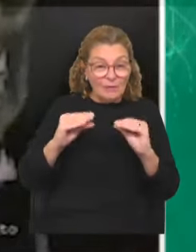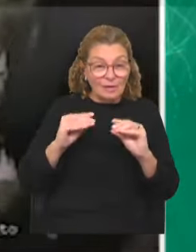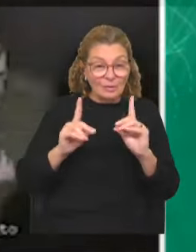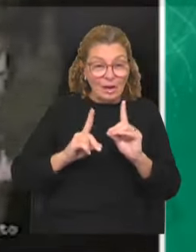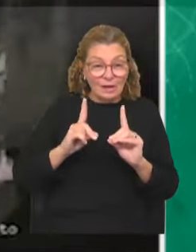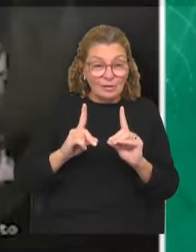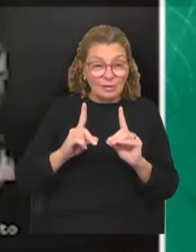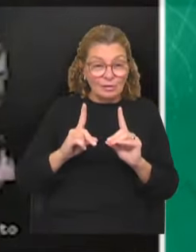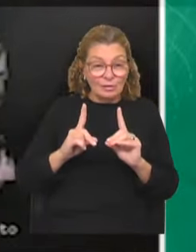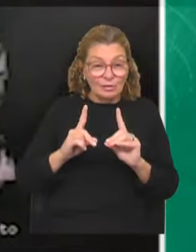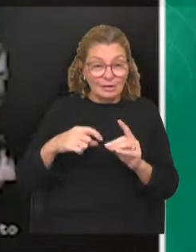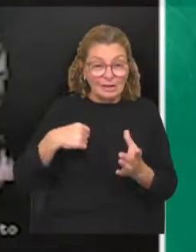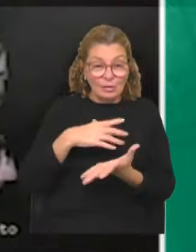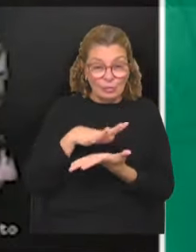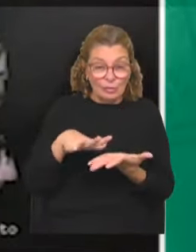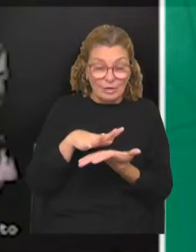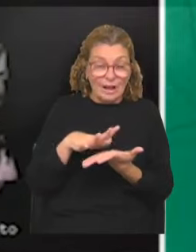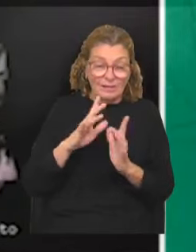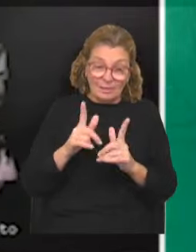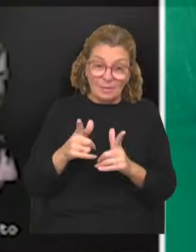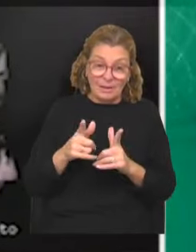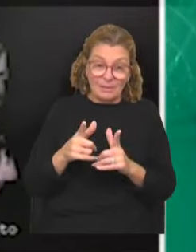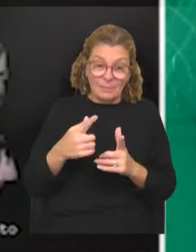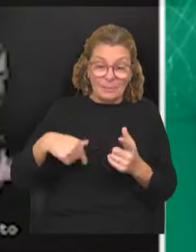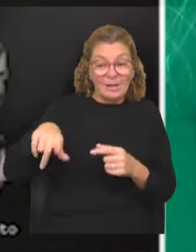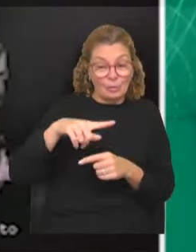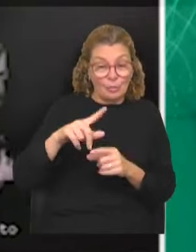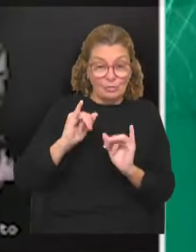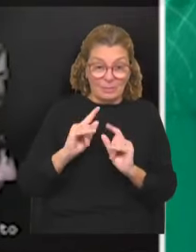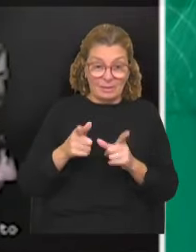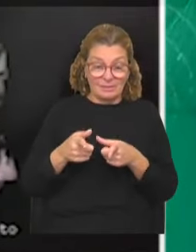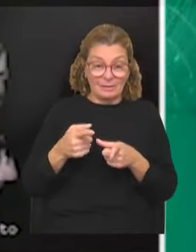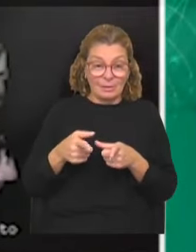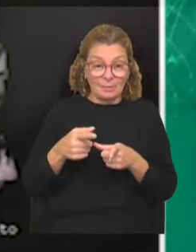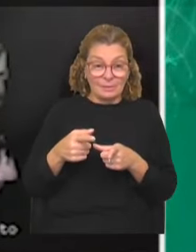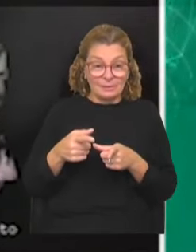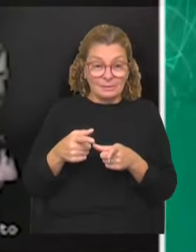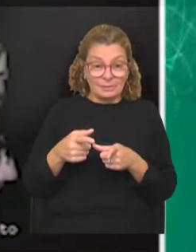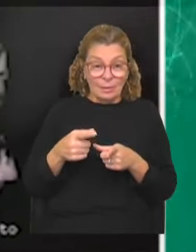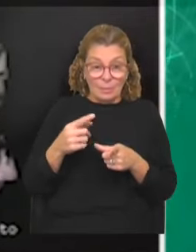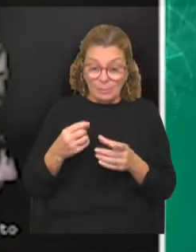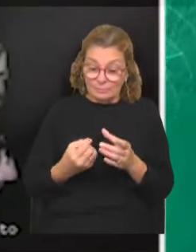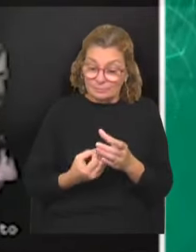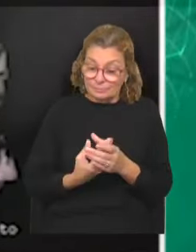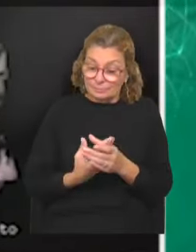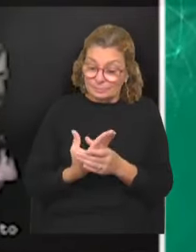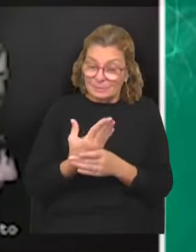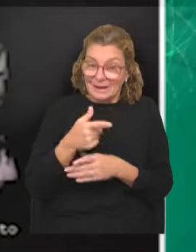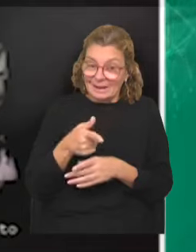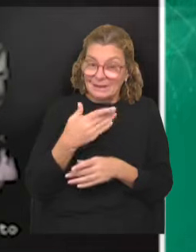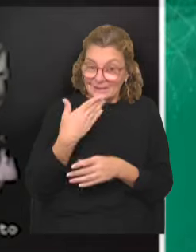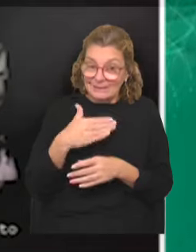tiene connotaciones sociales, ¿no?, más colectivas. Y ahí para mí estuvo como el germen, ¿no?, de entender que, bueno, acá